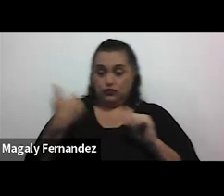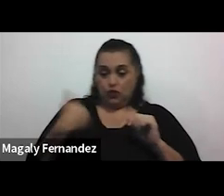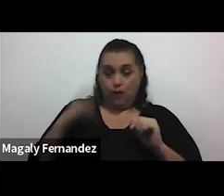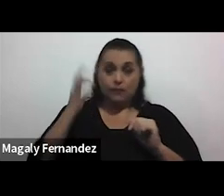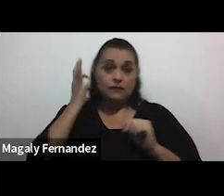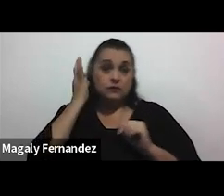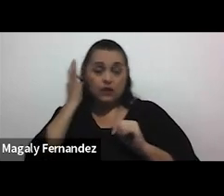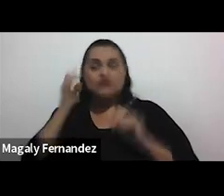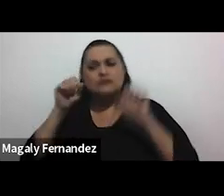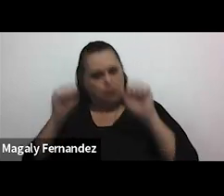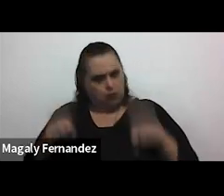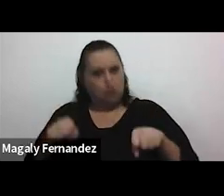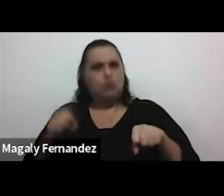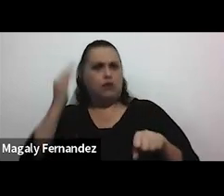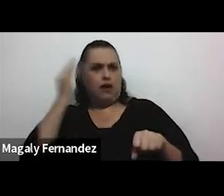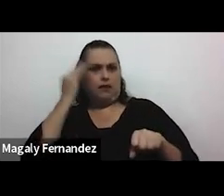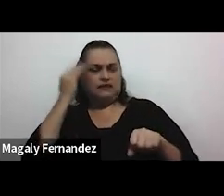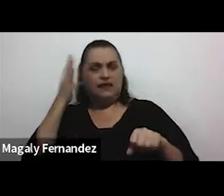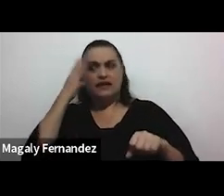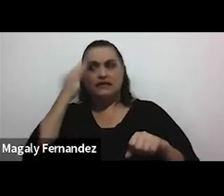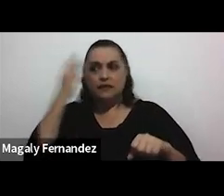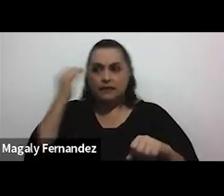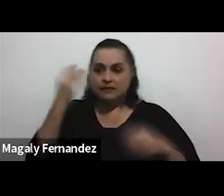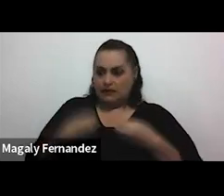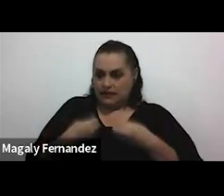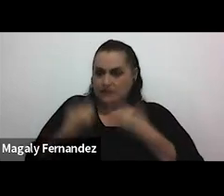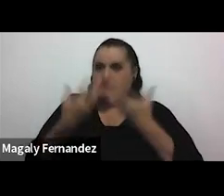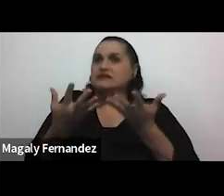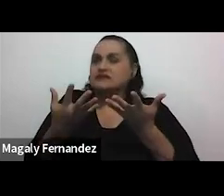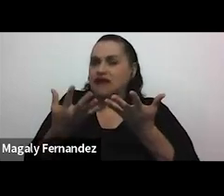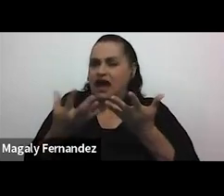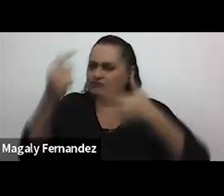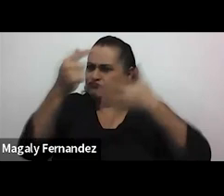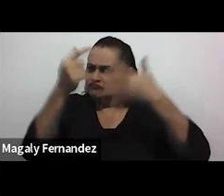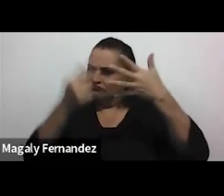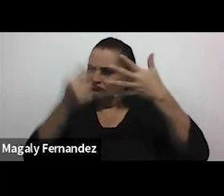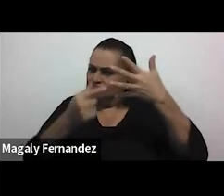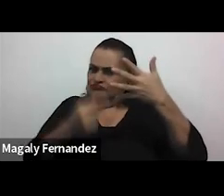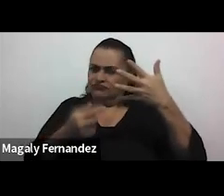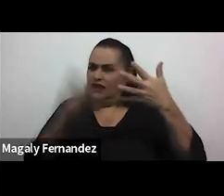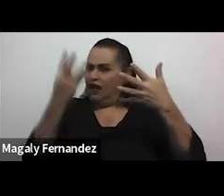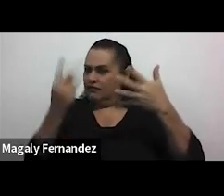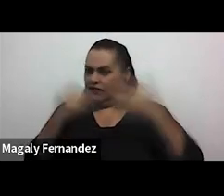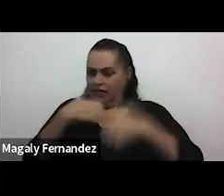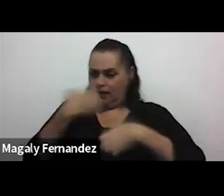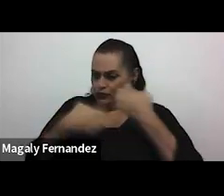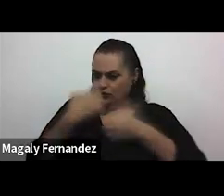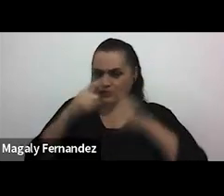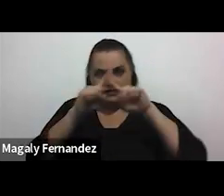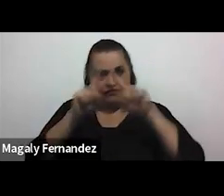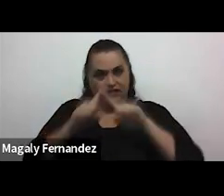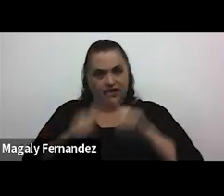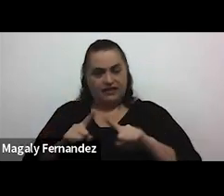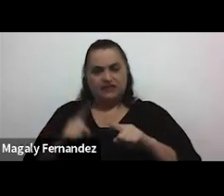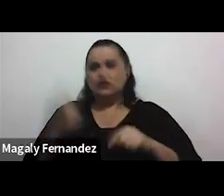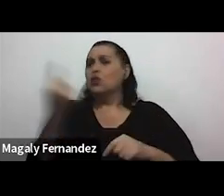tenemos la capacidad de experimentar y expresar una gran cantidad de emociones diversas, y que no hay